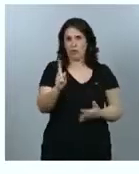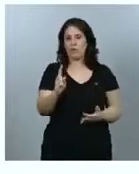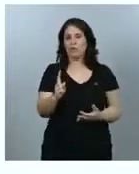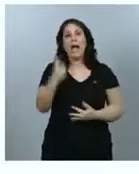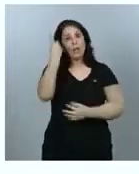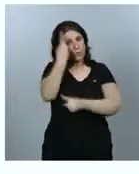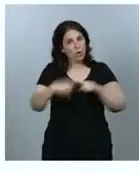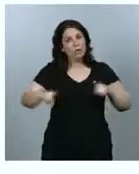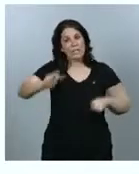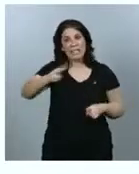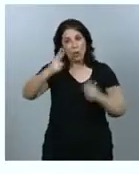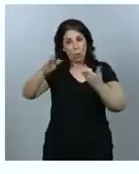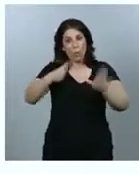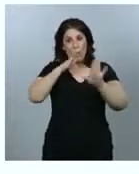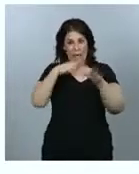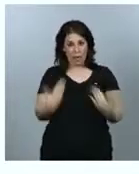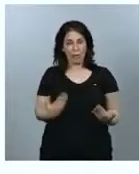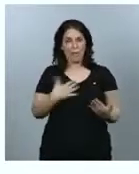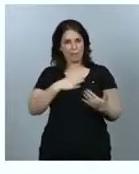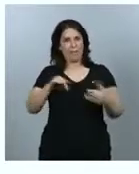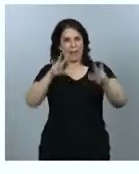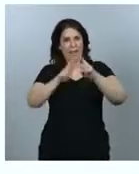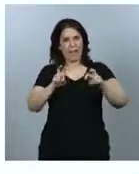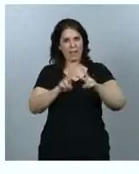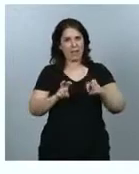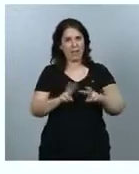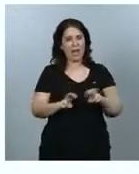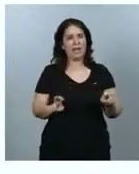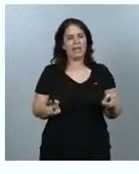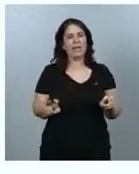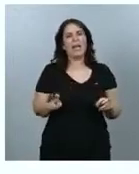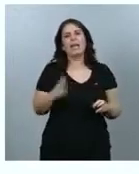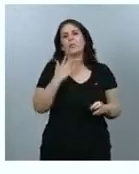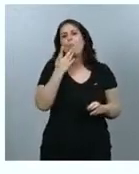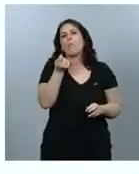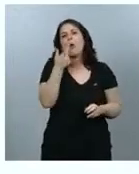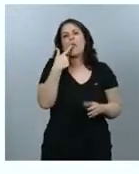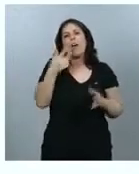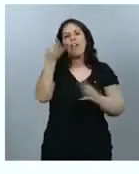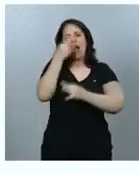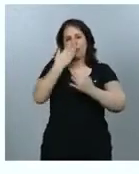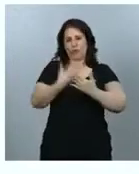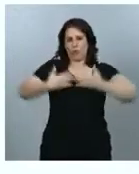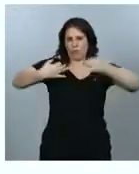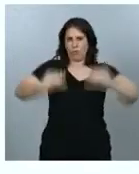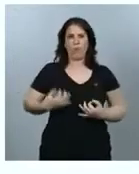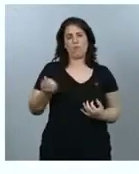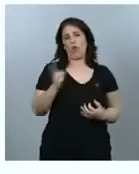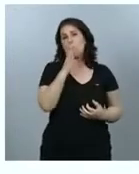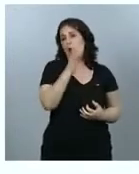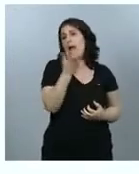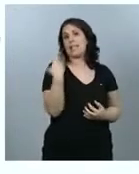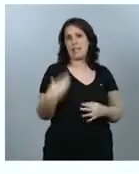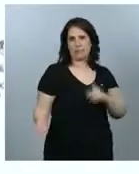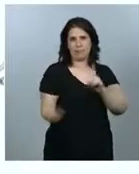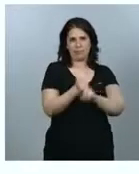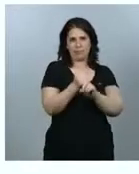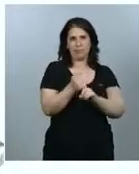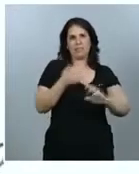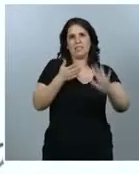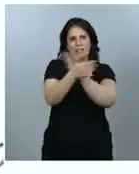oleada, y aunque es bastante preliminar porque los datos los hemos tenido ayer y, por lo tanto, todavía tenemos mucho que